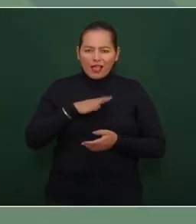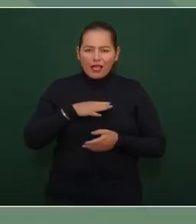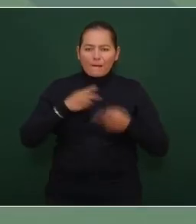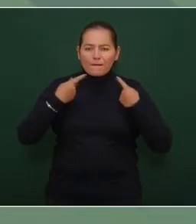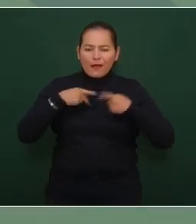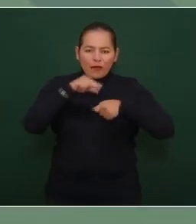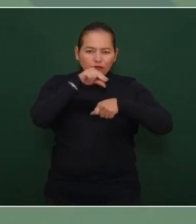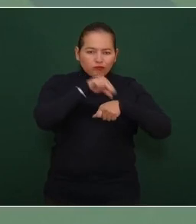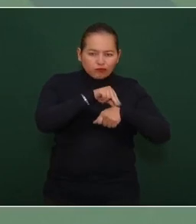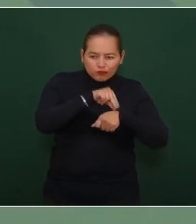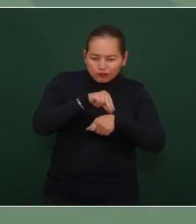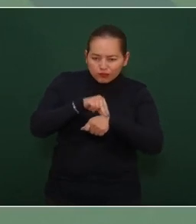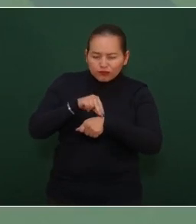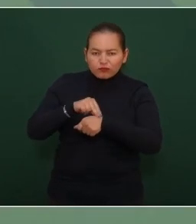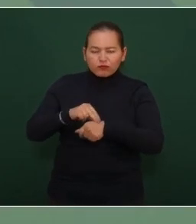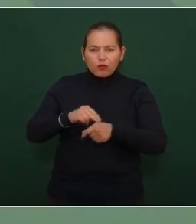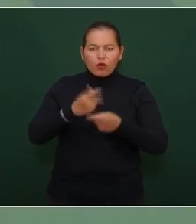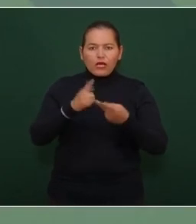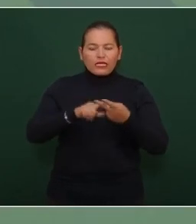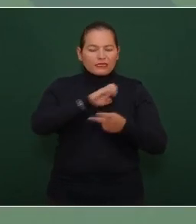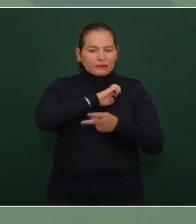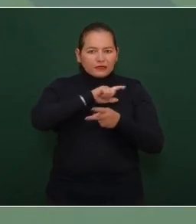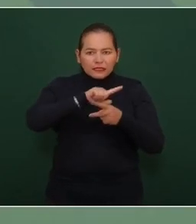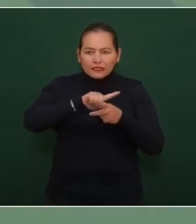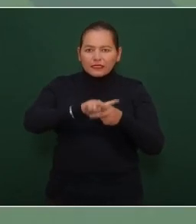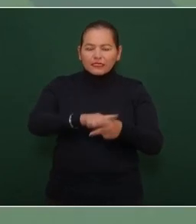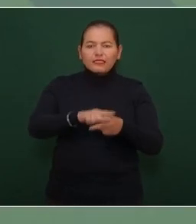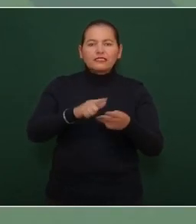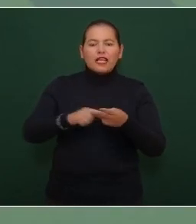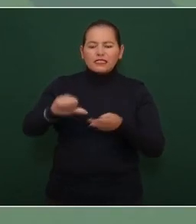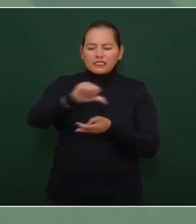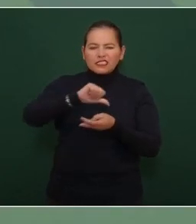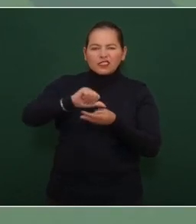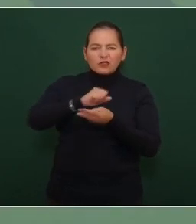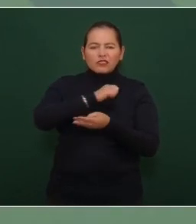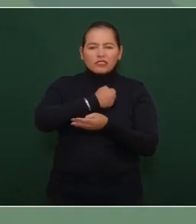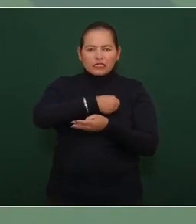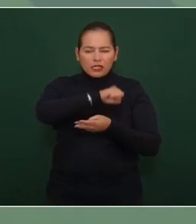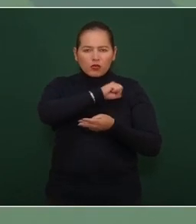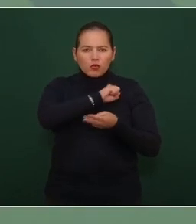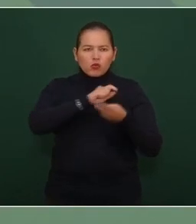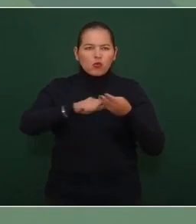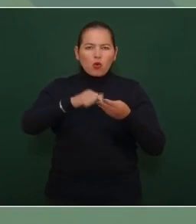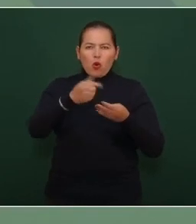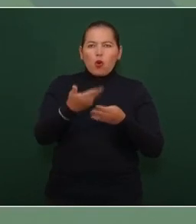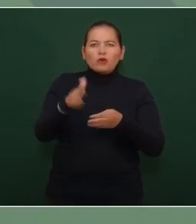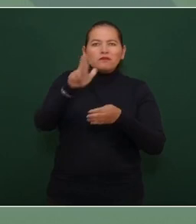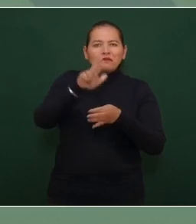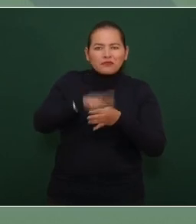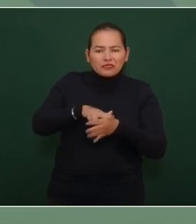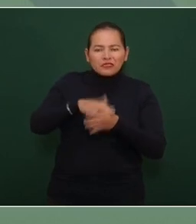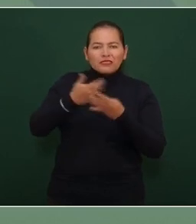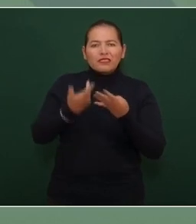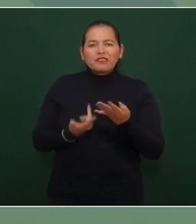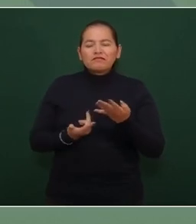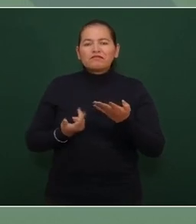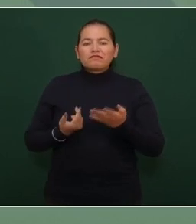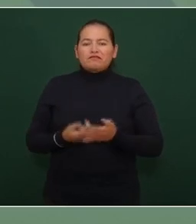generales especialistas los centros de salud los hospitales que se puedan